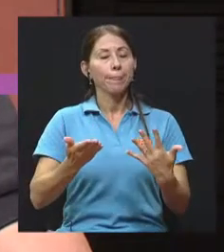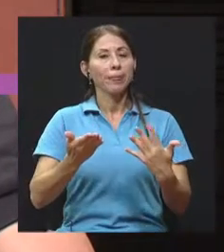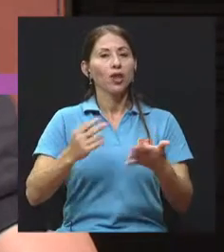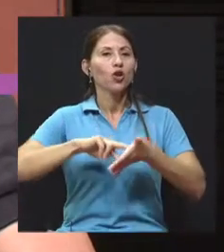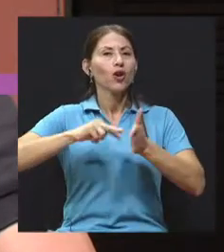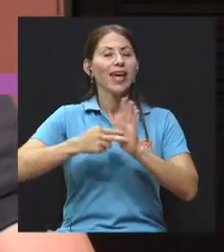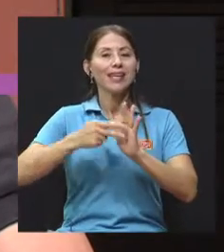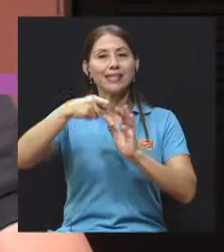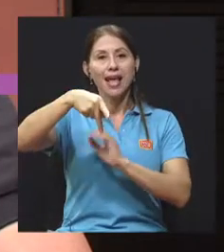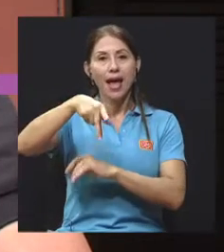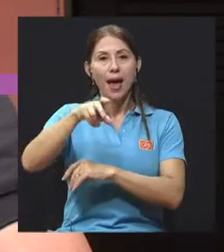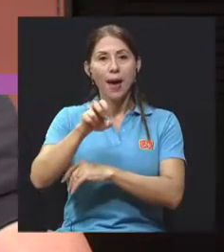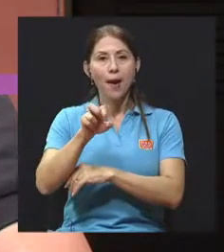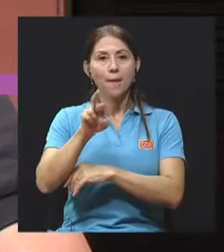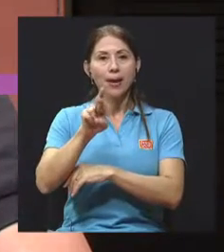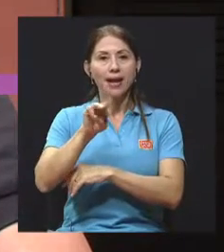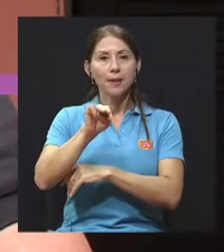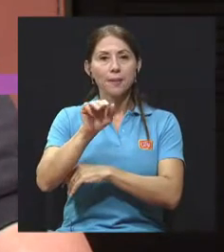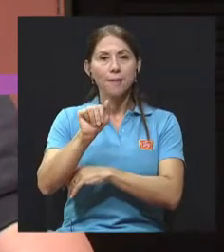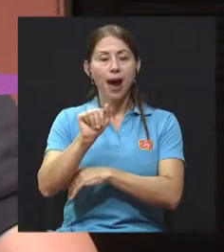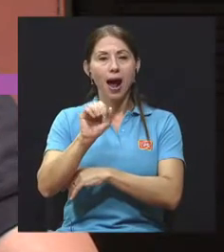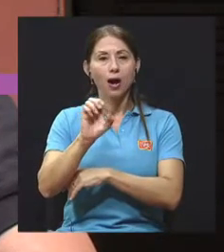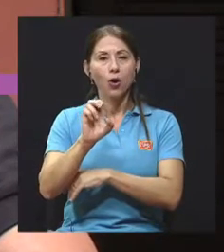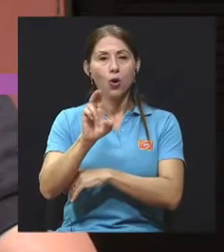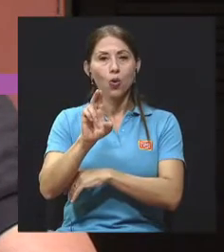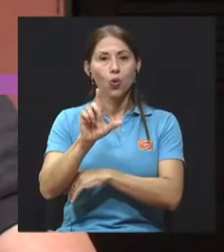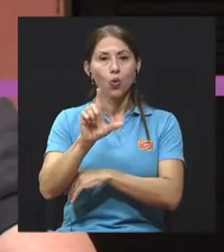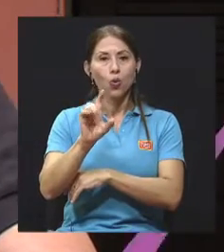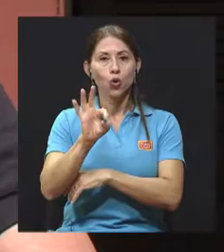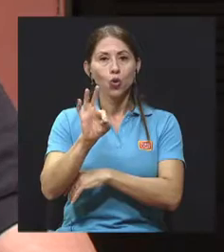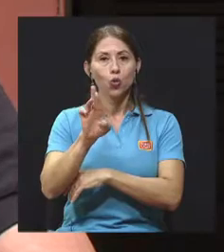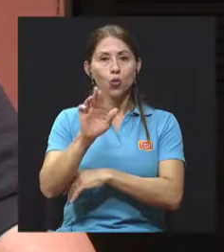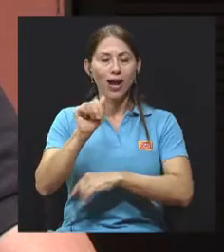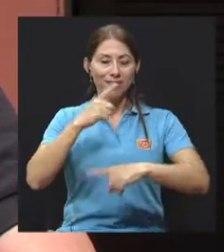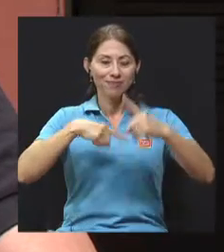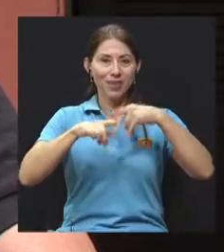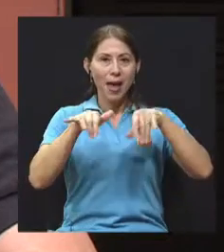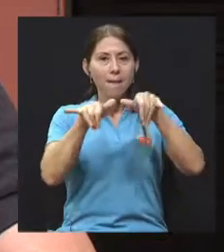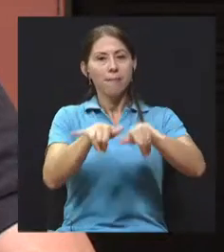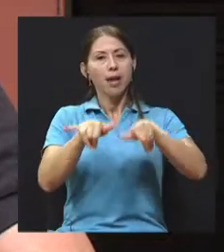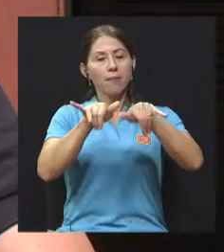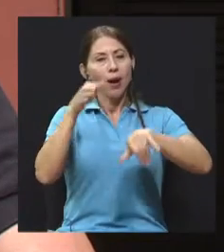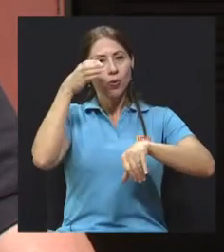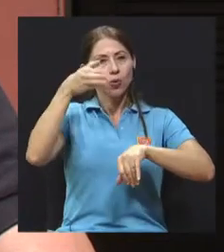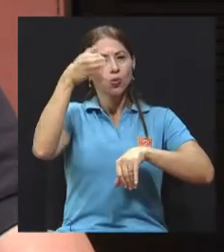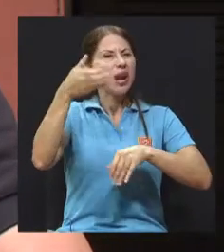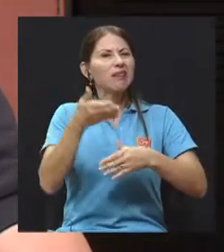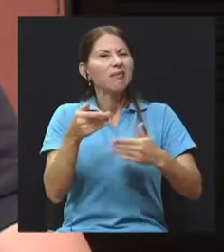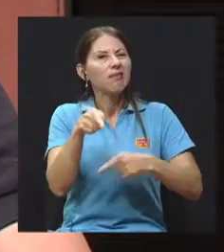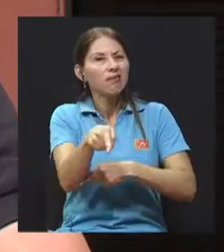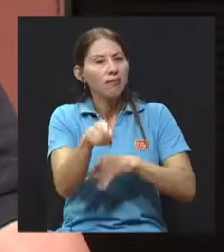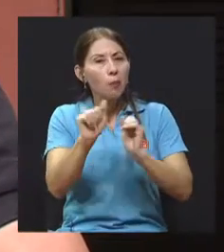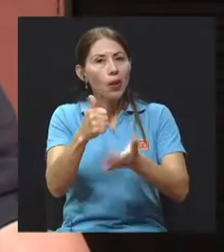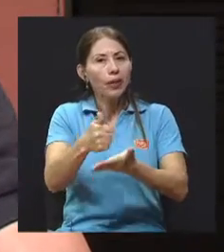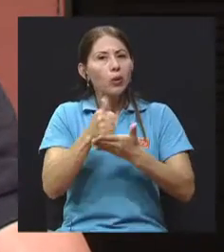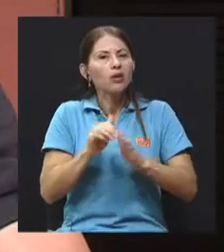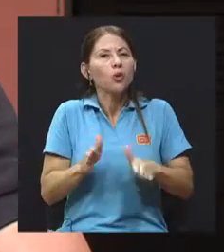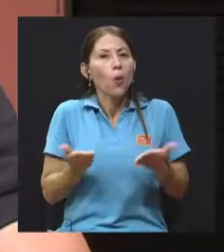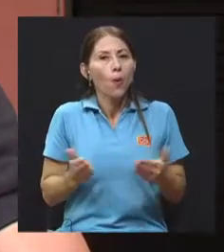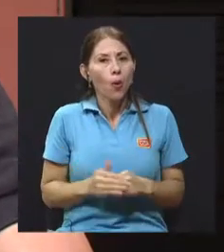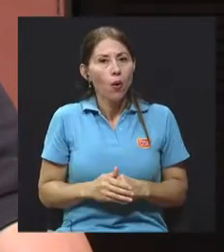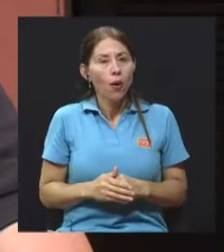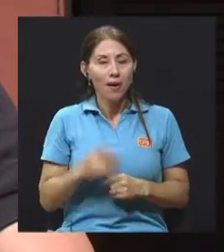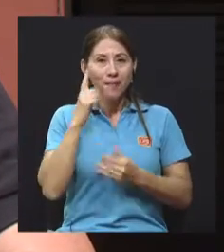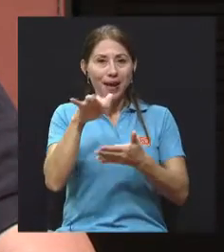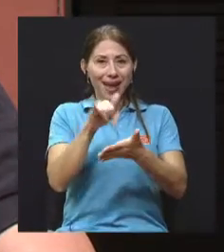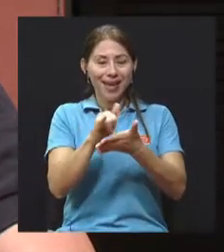de lo que es la permacultura, de qué se trata y cómo podría ayudar a nuestro bienestar. Y para esto, el